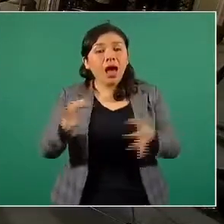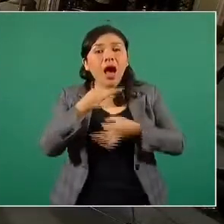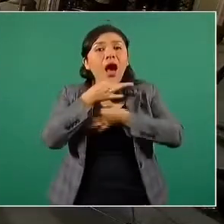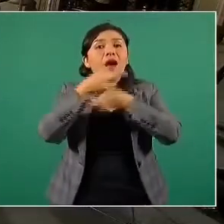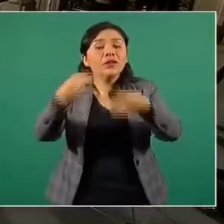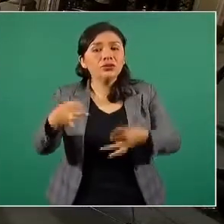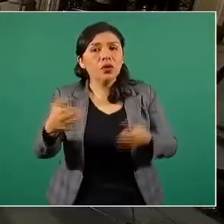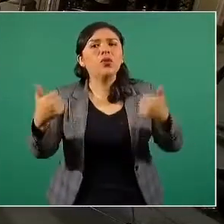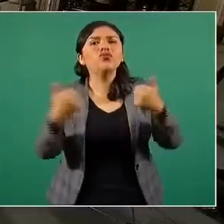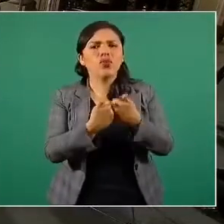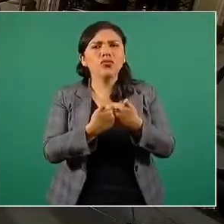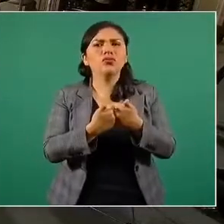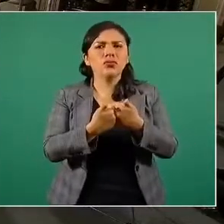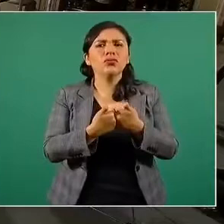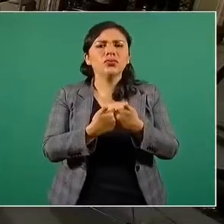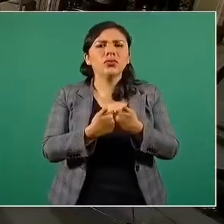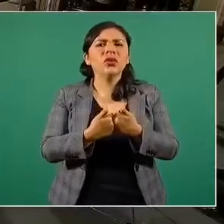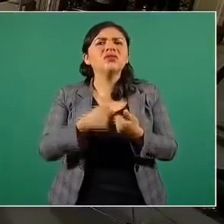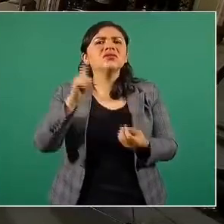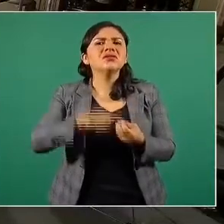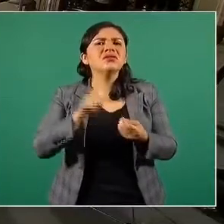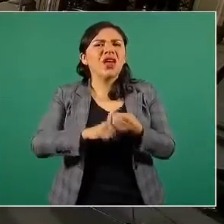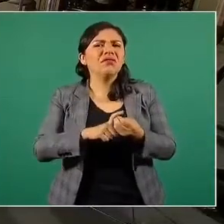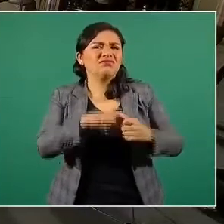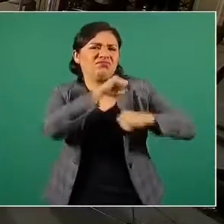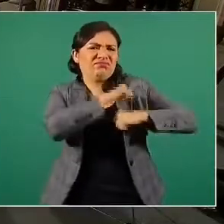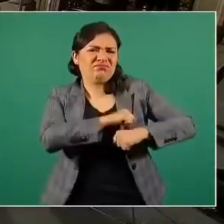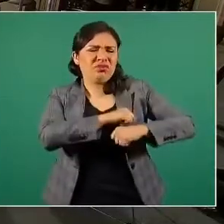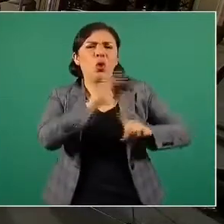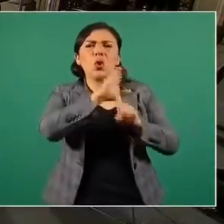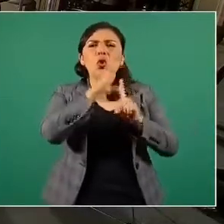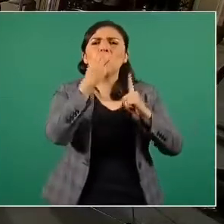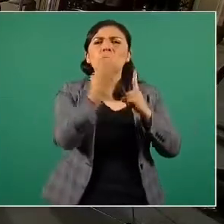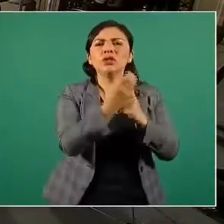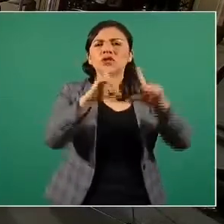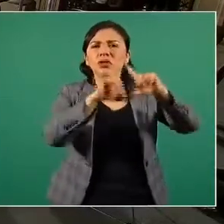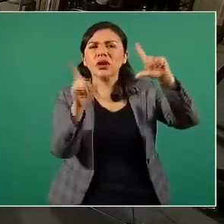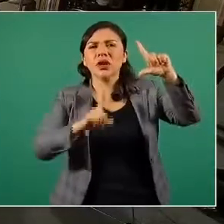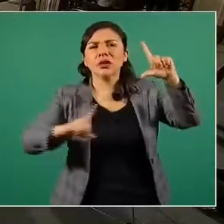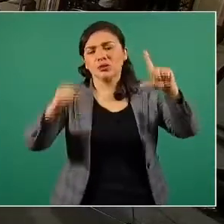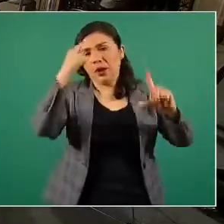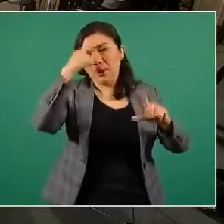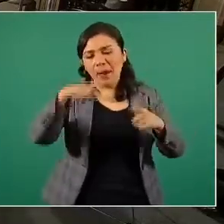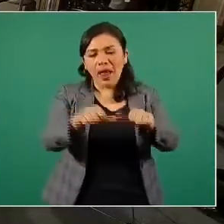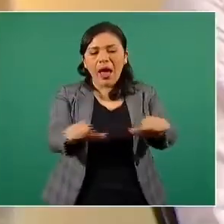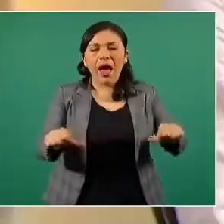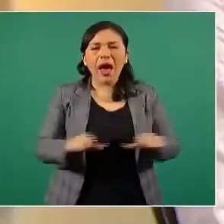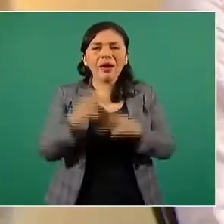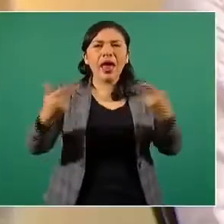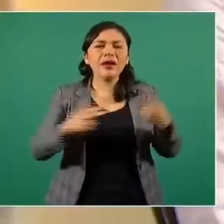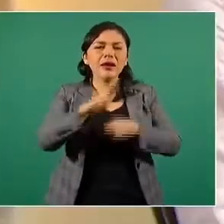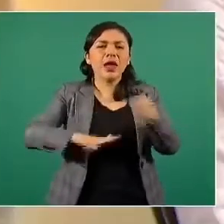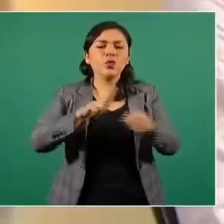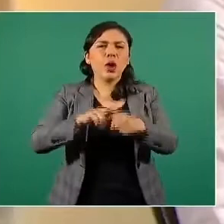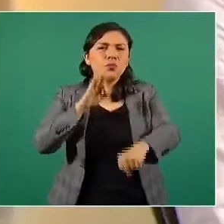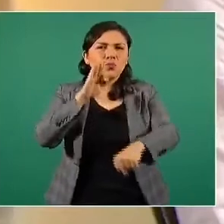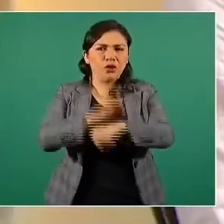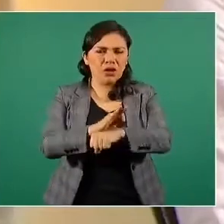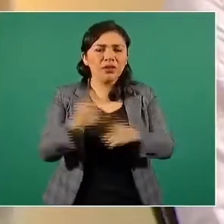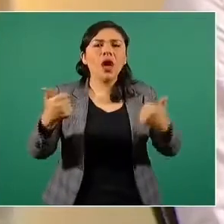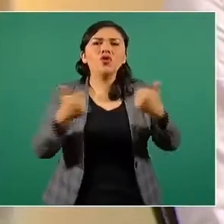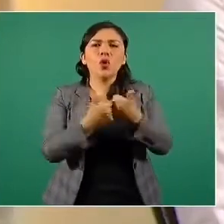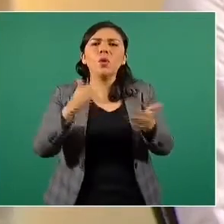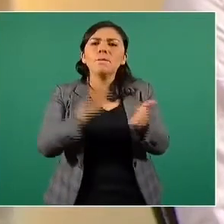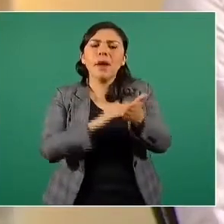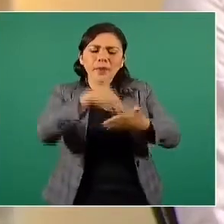por la vía del órgano desconcentrado de la Comisión Nacional de Áreas Naturales Protegidas, mediante el